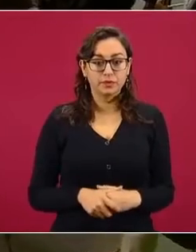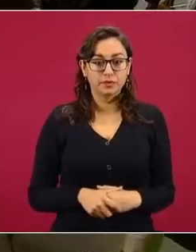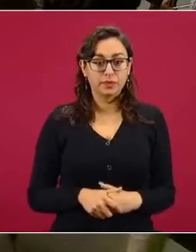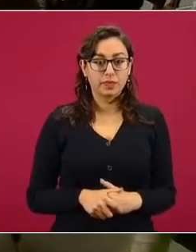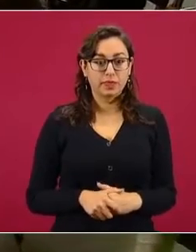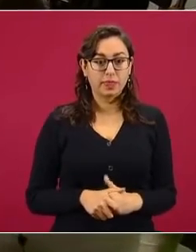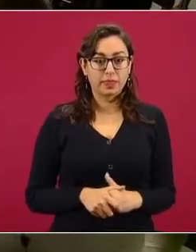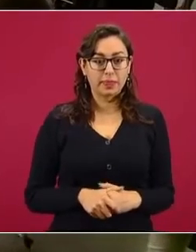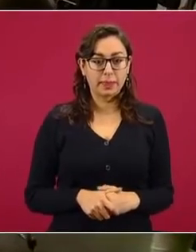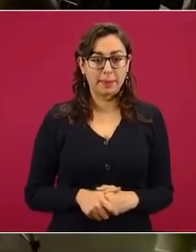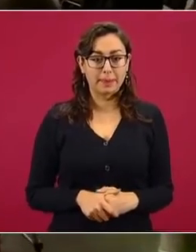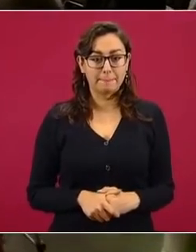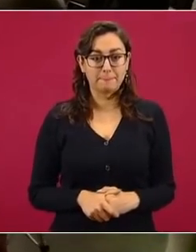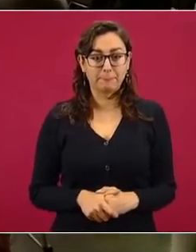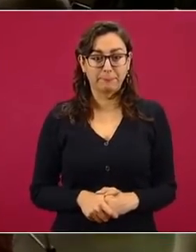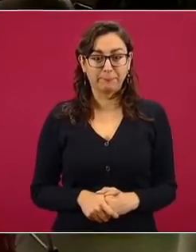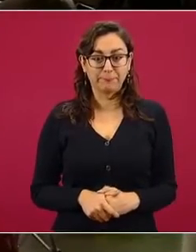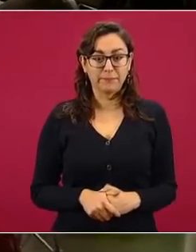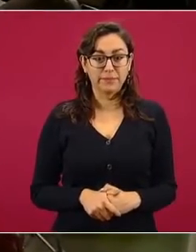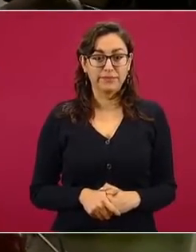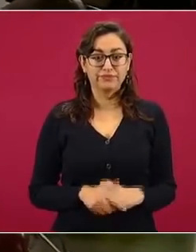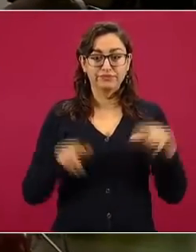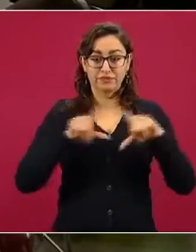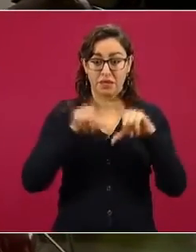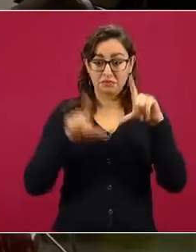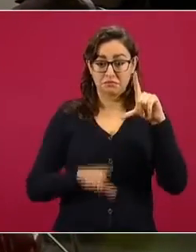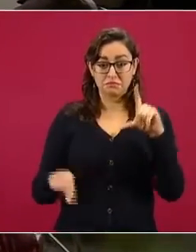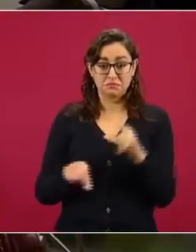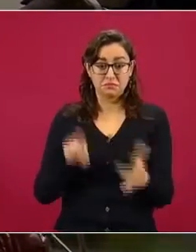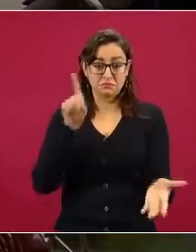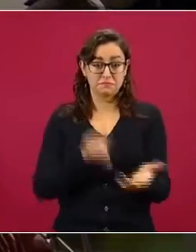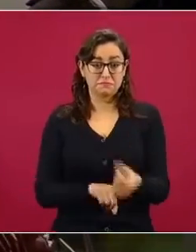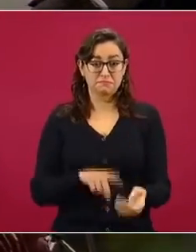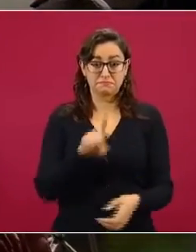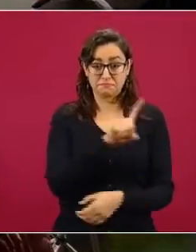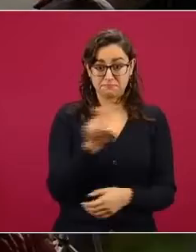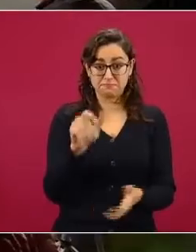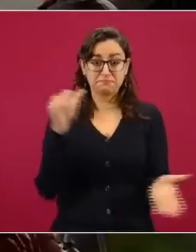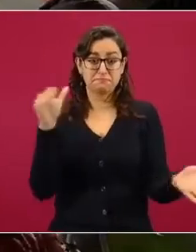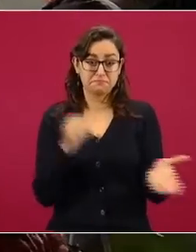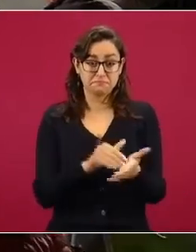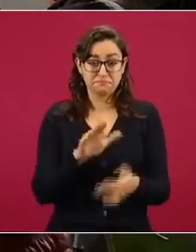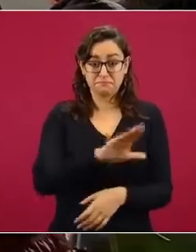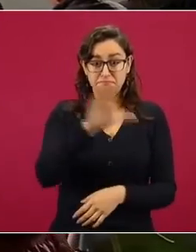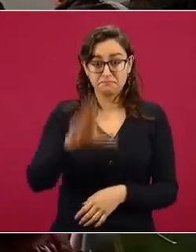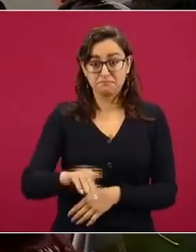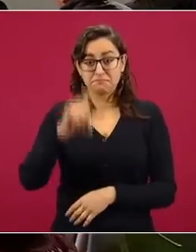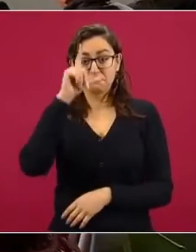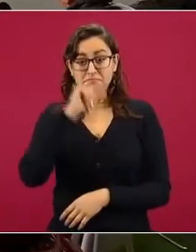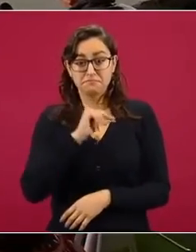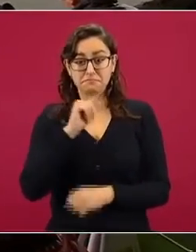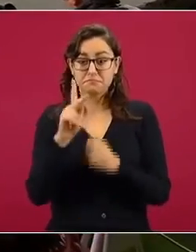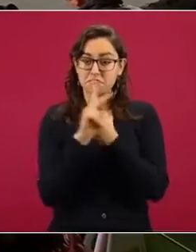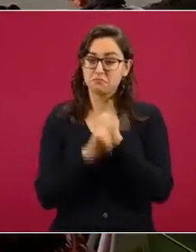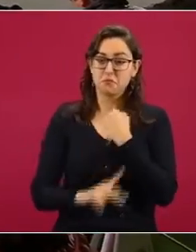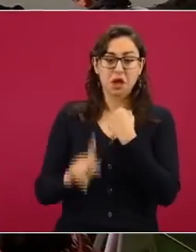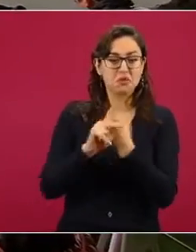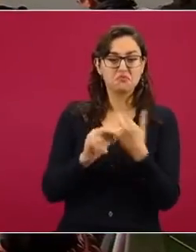Miren, 100 mil muertos en México, radiografía de un país roto.